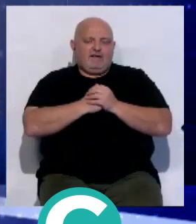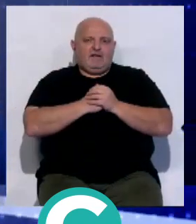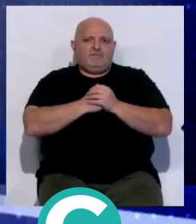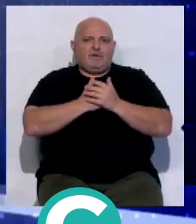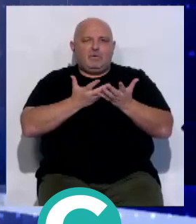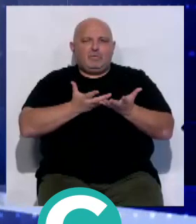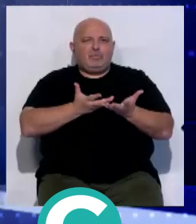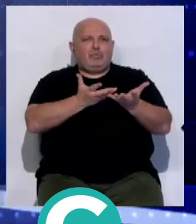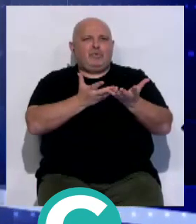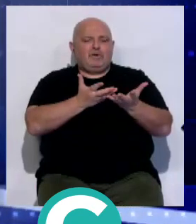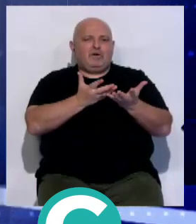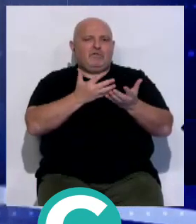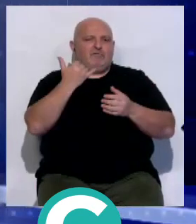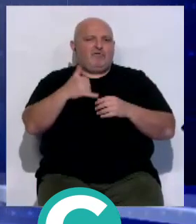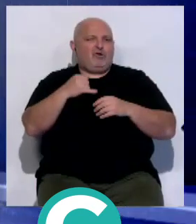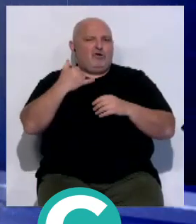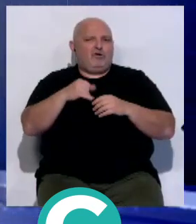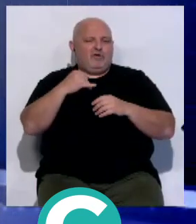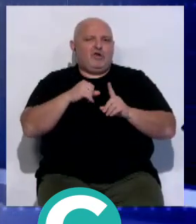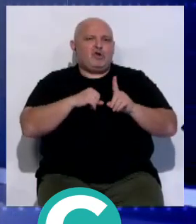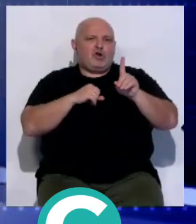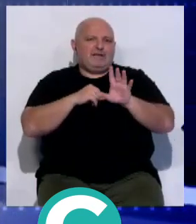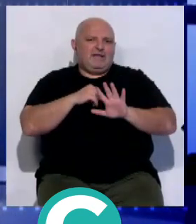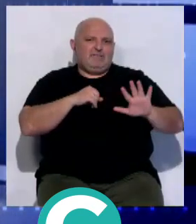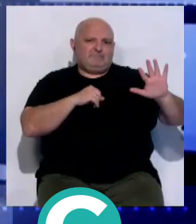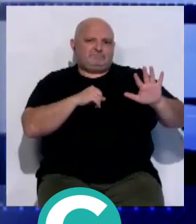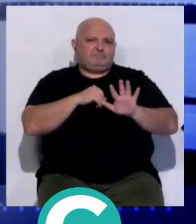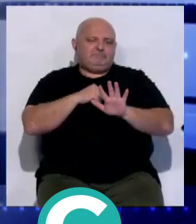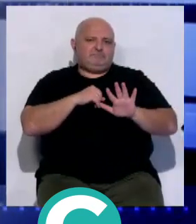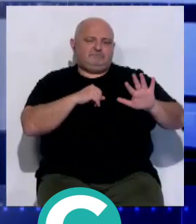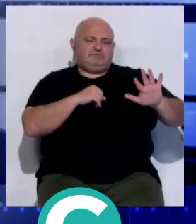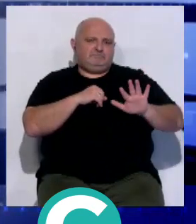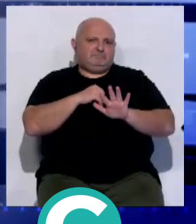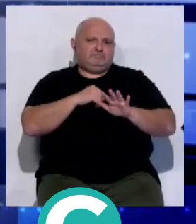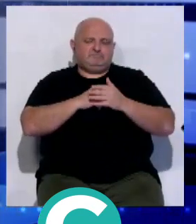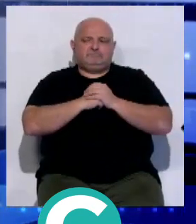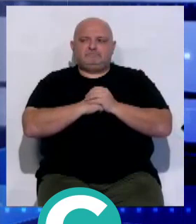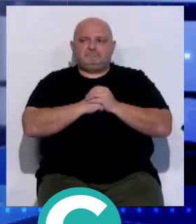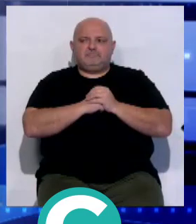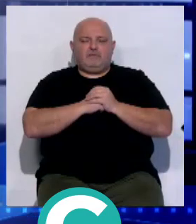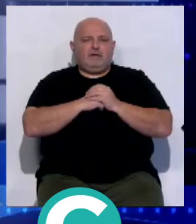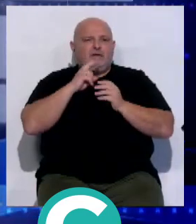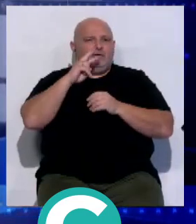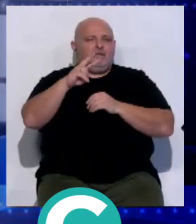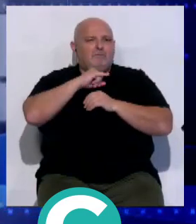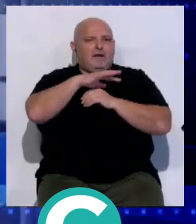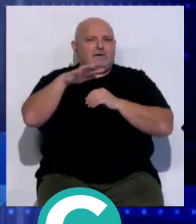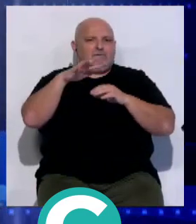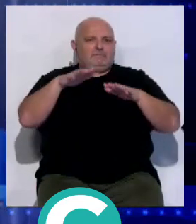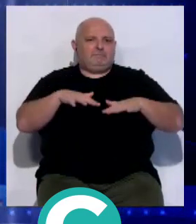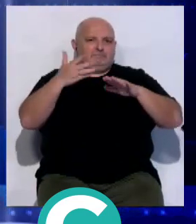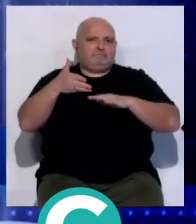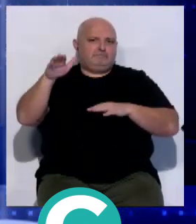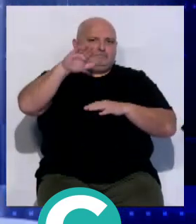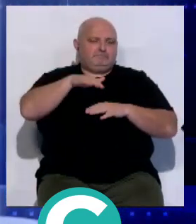Los vientos soplarán de flojos variables y del norte, tendiendo a poniente en el estrecho. A continuación, les